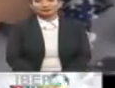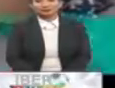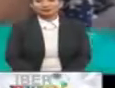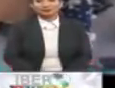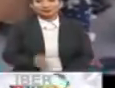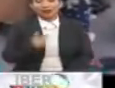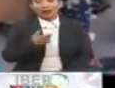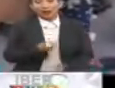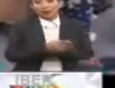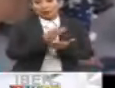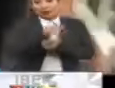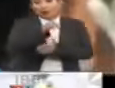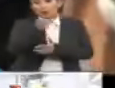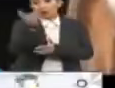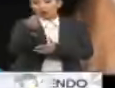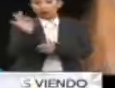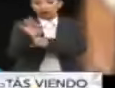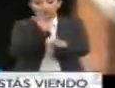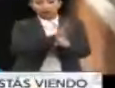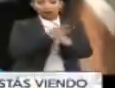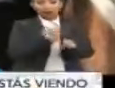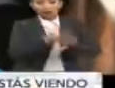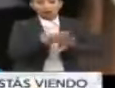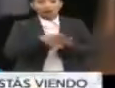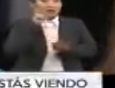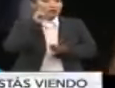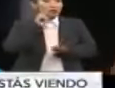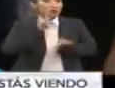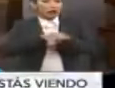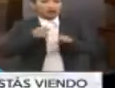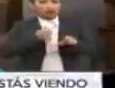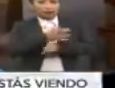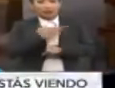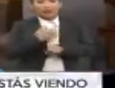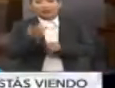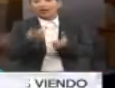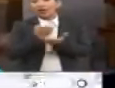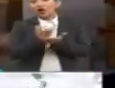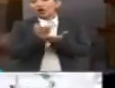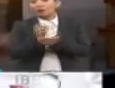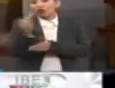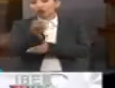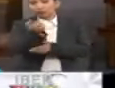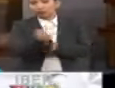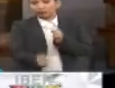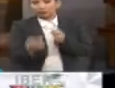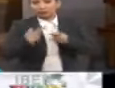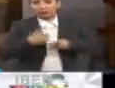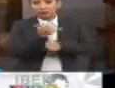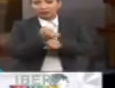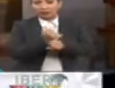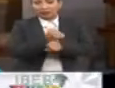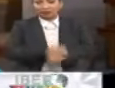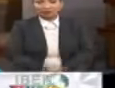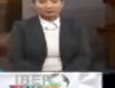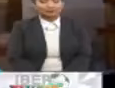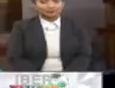Entrega Nobel de la Paz a dos defensores contra la violencia sexual y el premio Nobel de Economía a dos destacados investigadores.